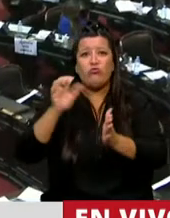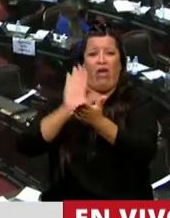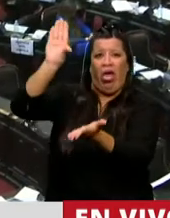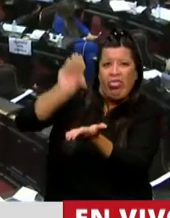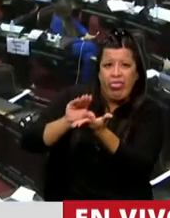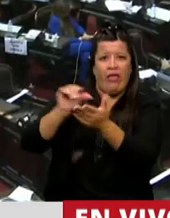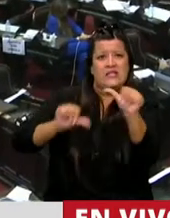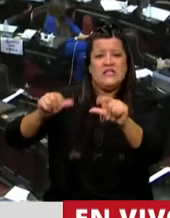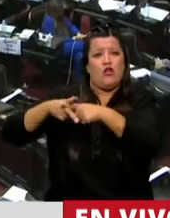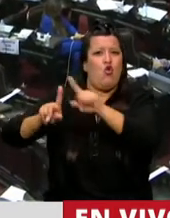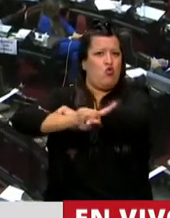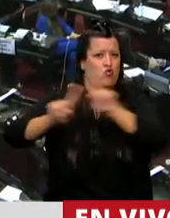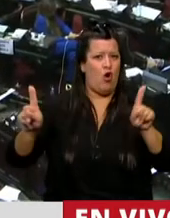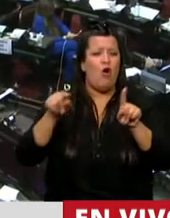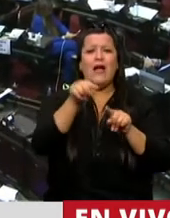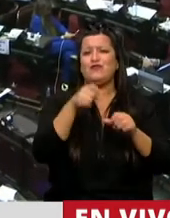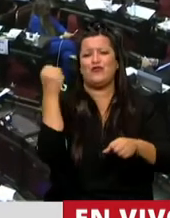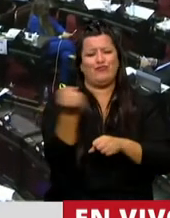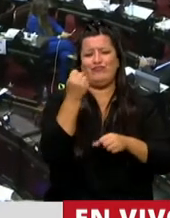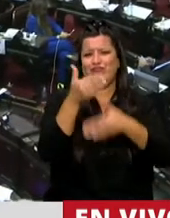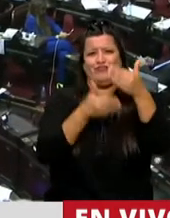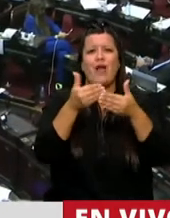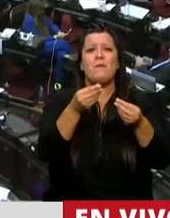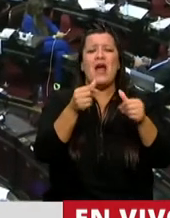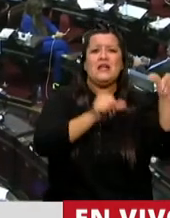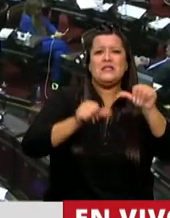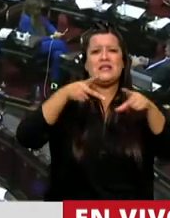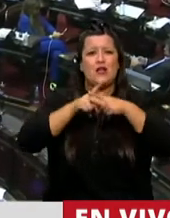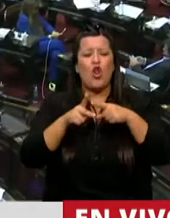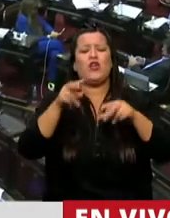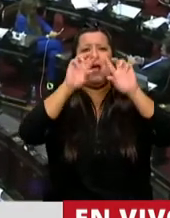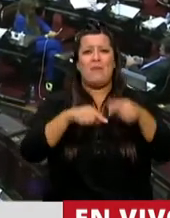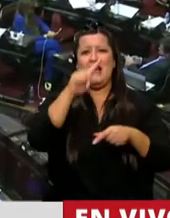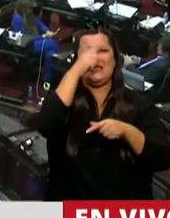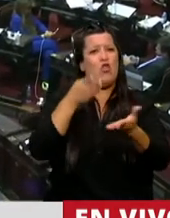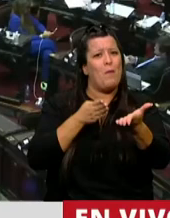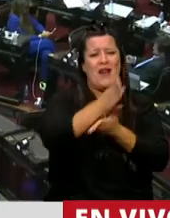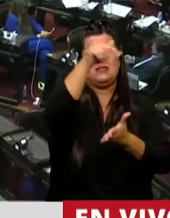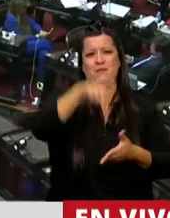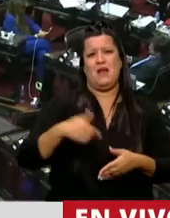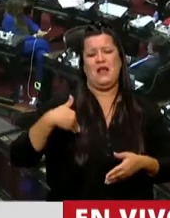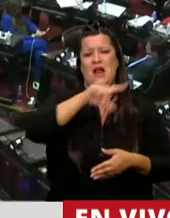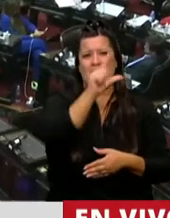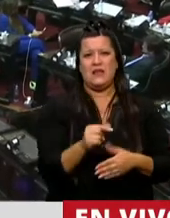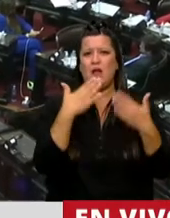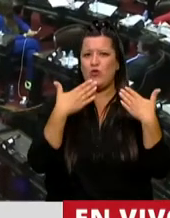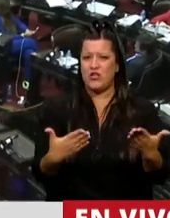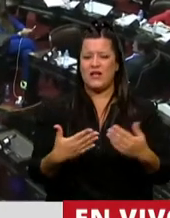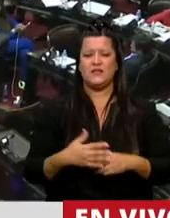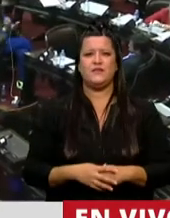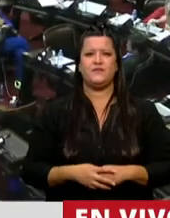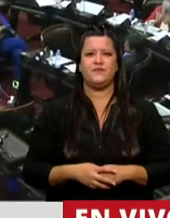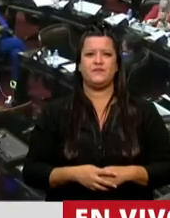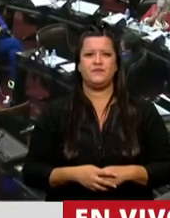tecnología y es un paso definitivo para lograr que la ciencia y la tecnología sean una política de Estado para siempre en nuestro país. Muchas gracias, señora Presidenta.